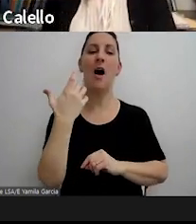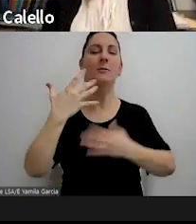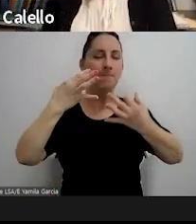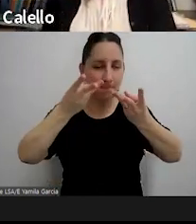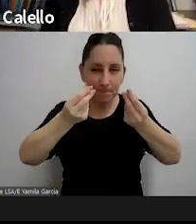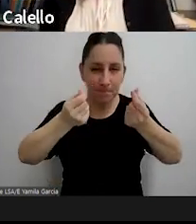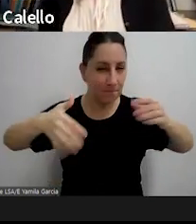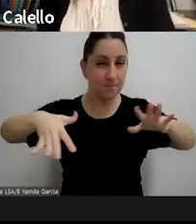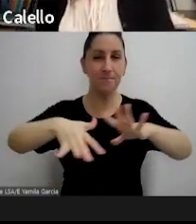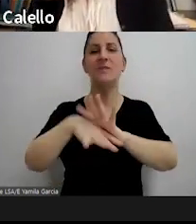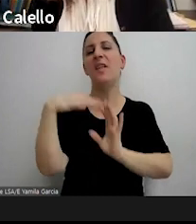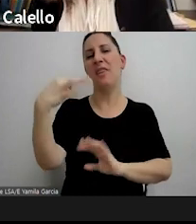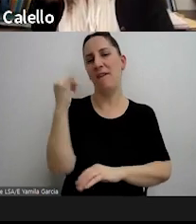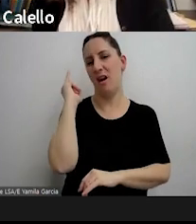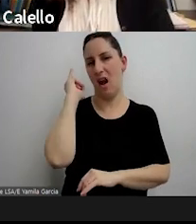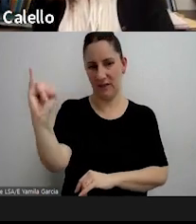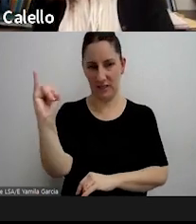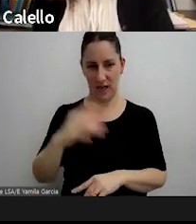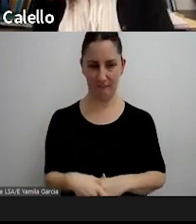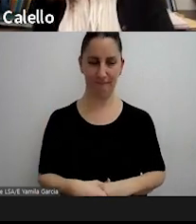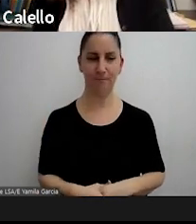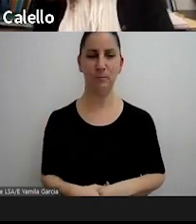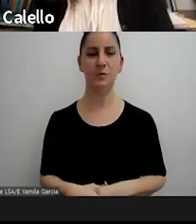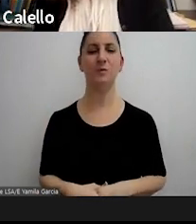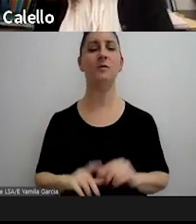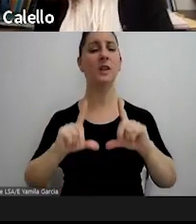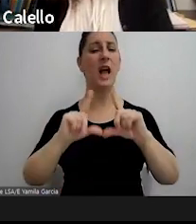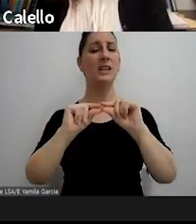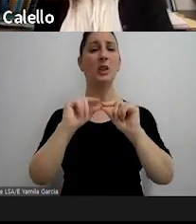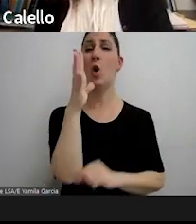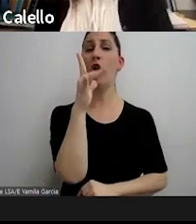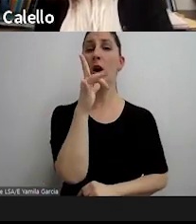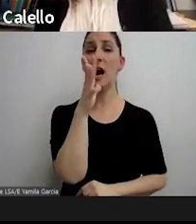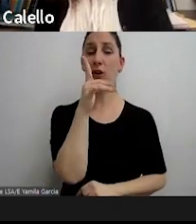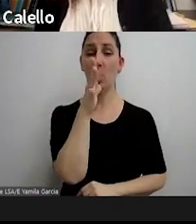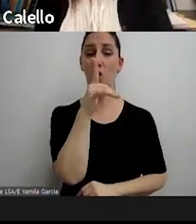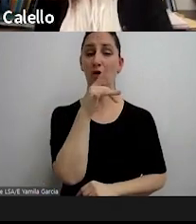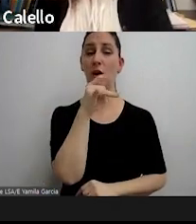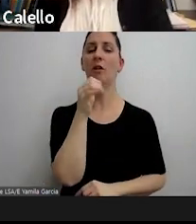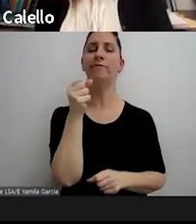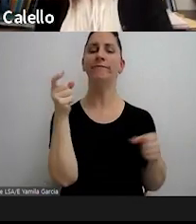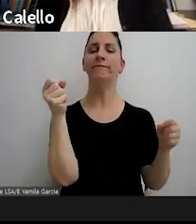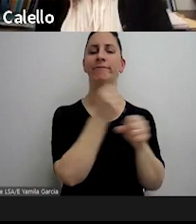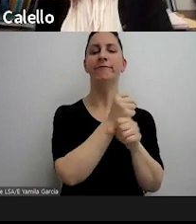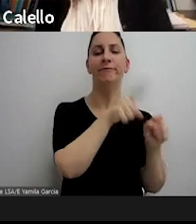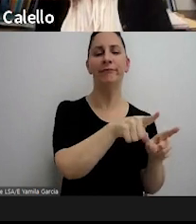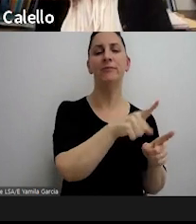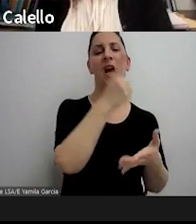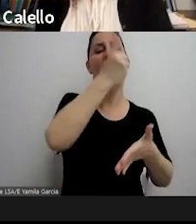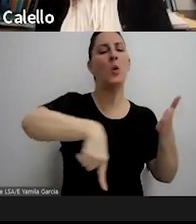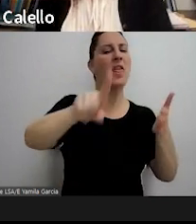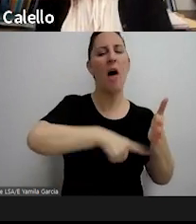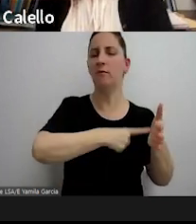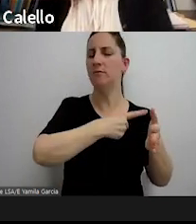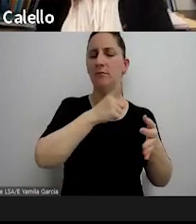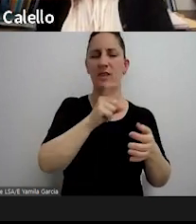que ser notificado y el artículo 14 sanciona con la nulidad absoluta